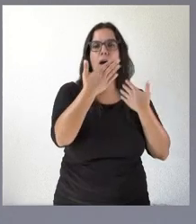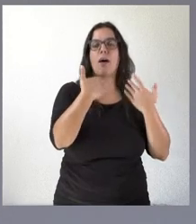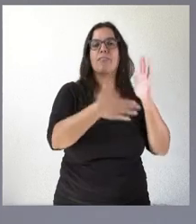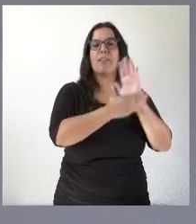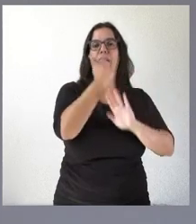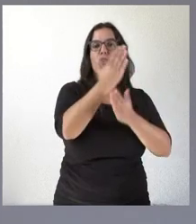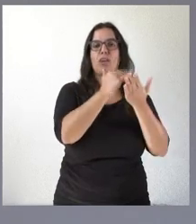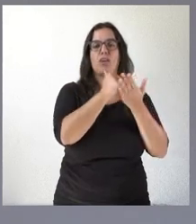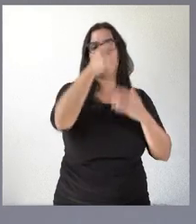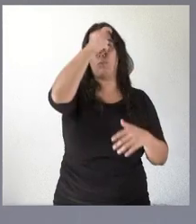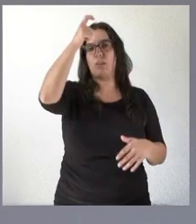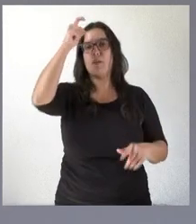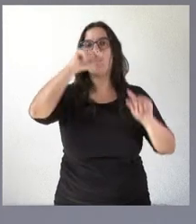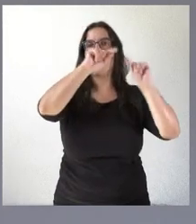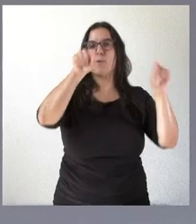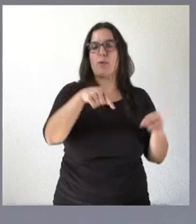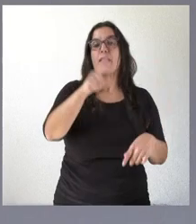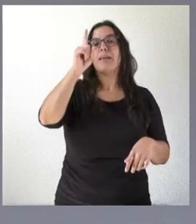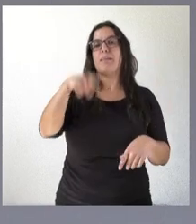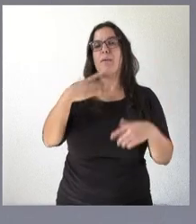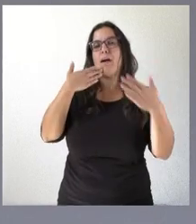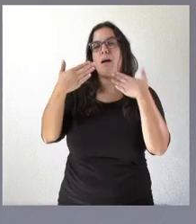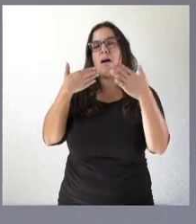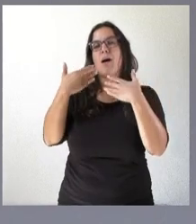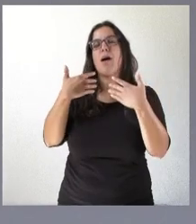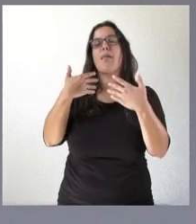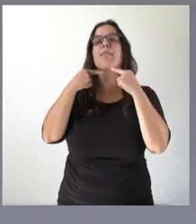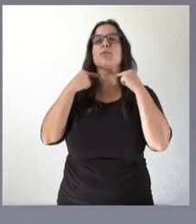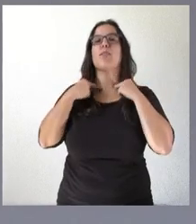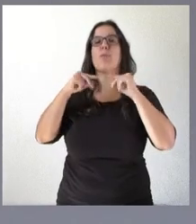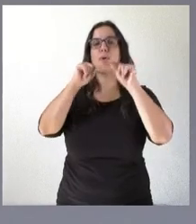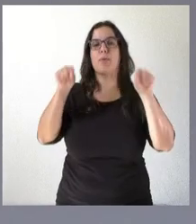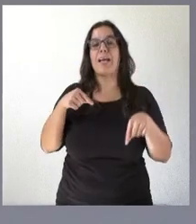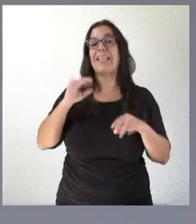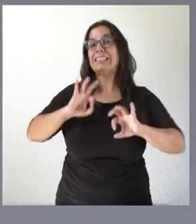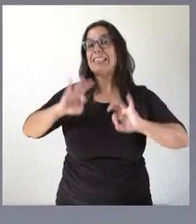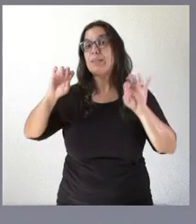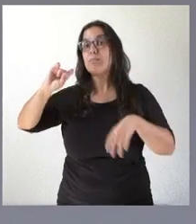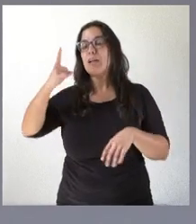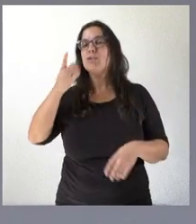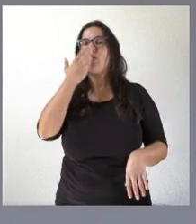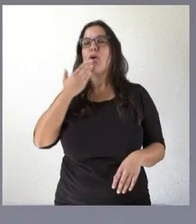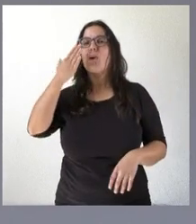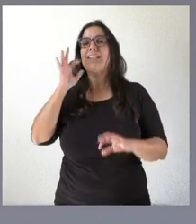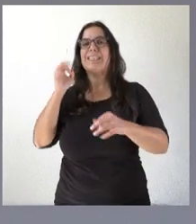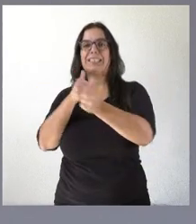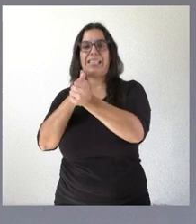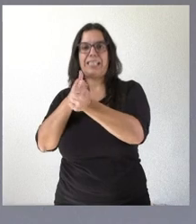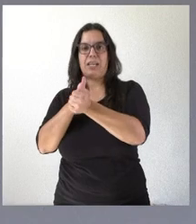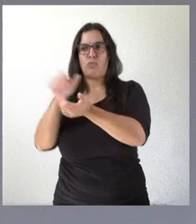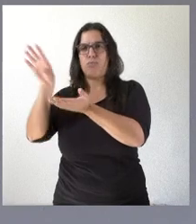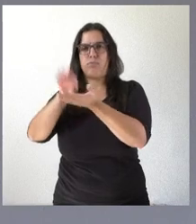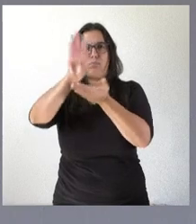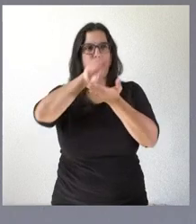y Provincias, por supuesto, con las diputaciones provinciales y, muy especialmente, con el Colegio de Secretarios. Por